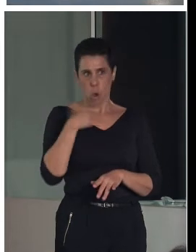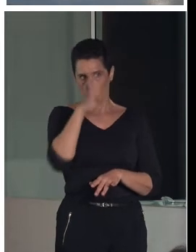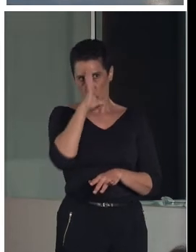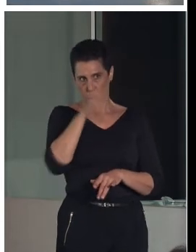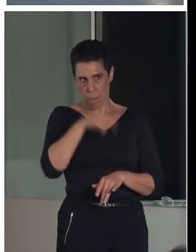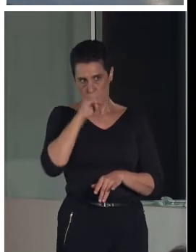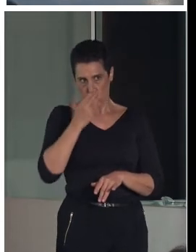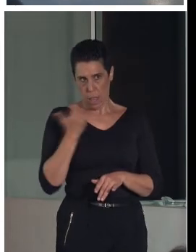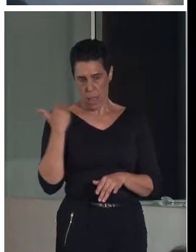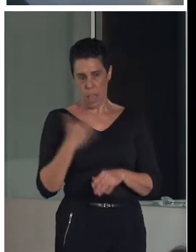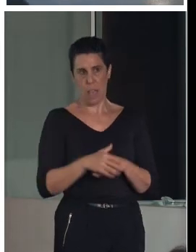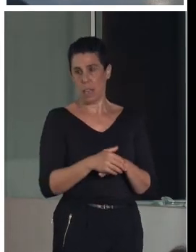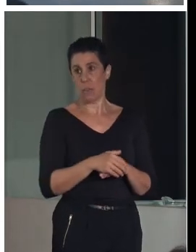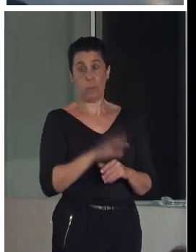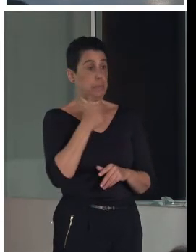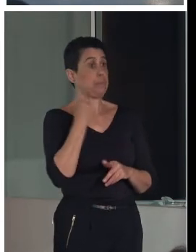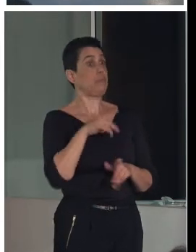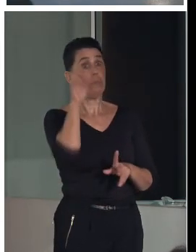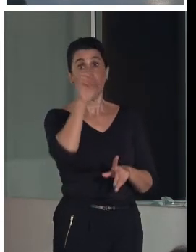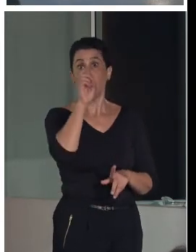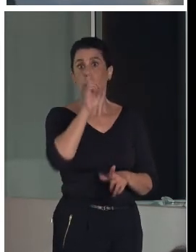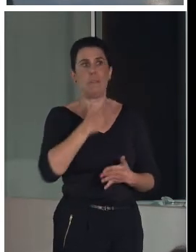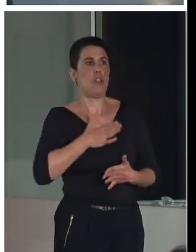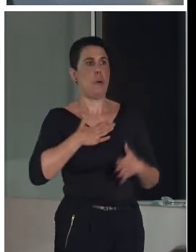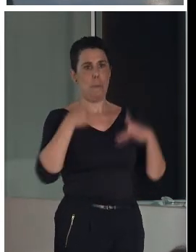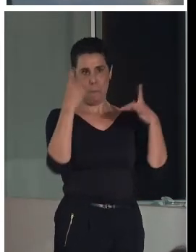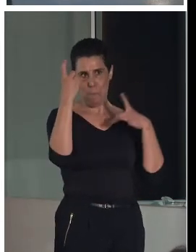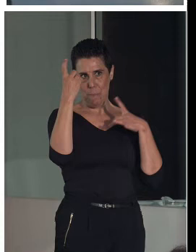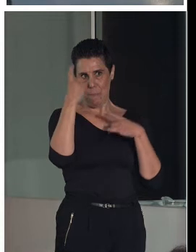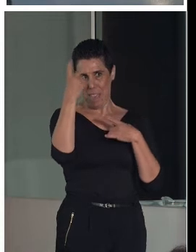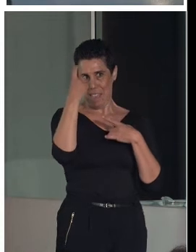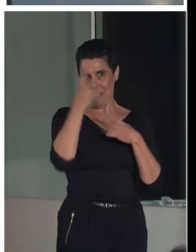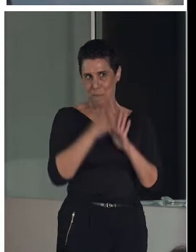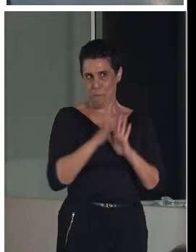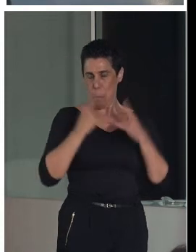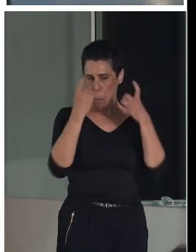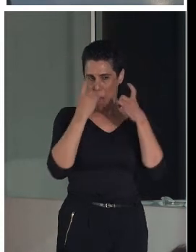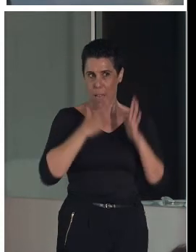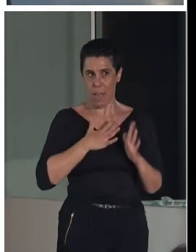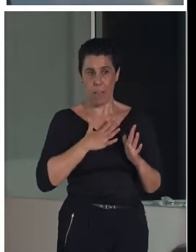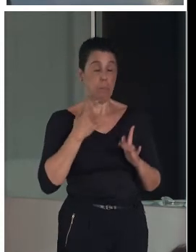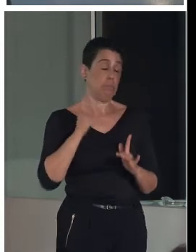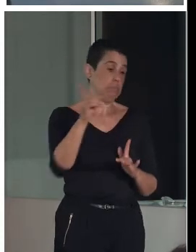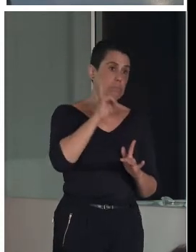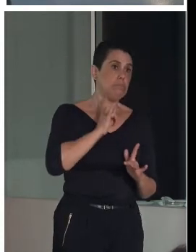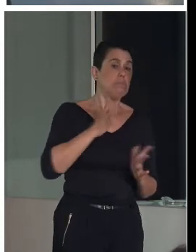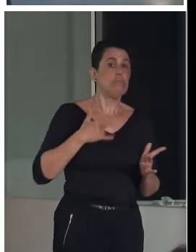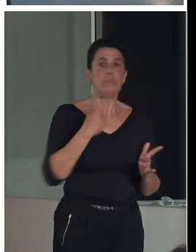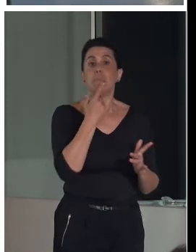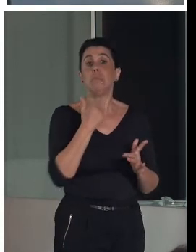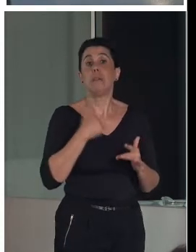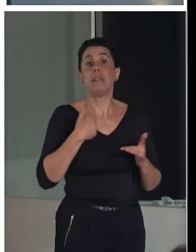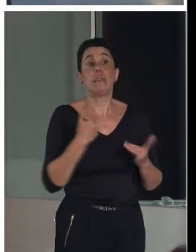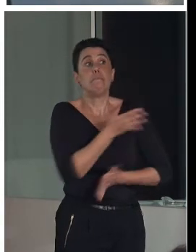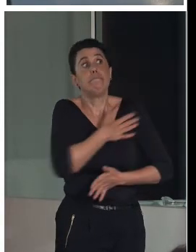este profesor, que ha sido mi maestro, me llama y me dice que quieren hacer